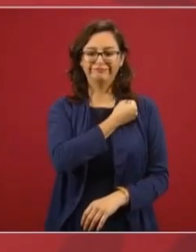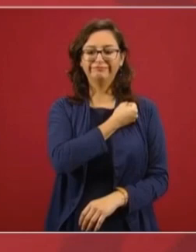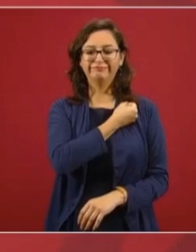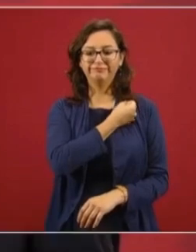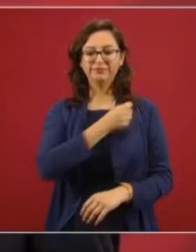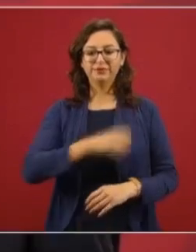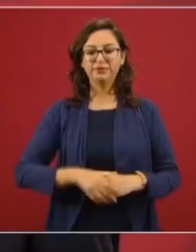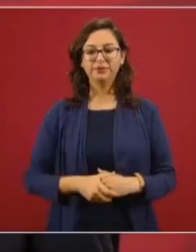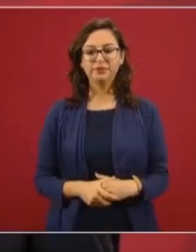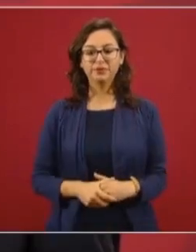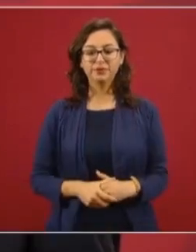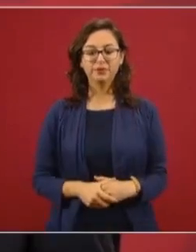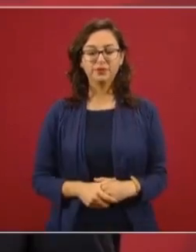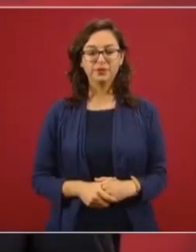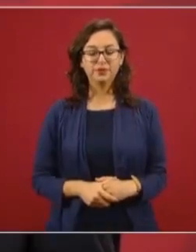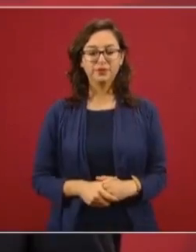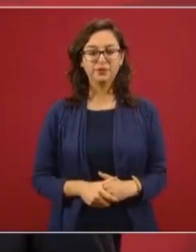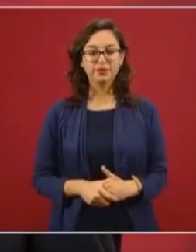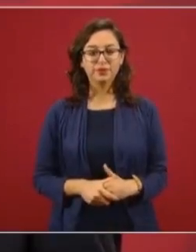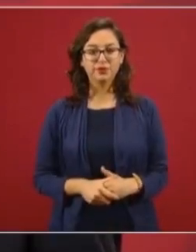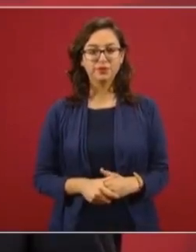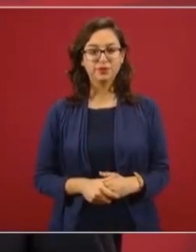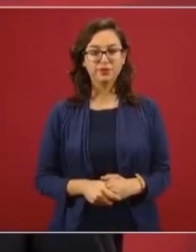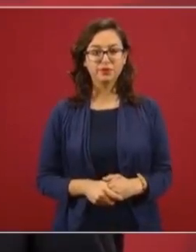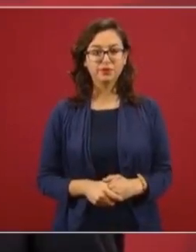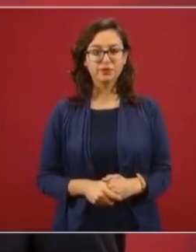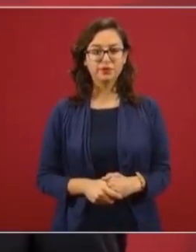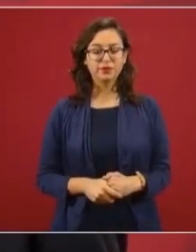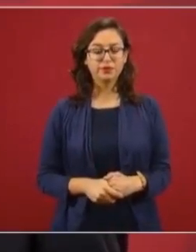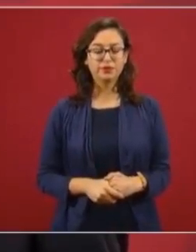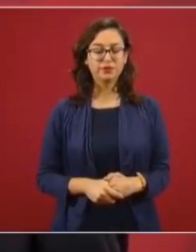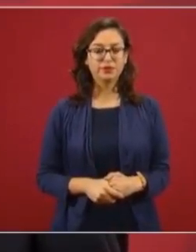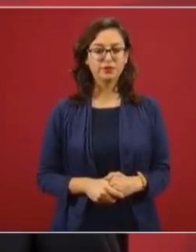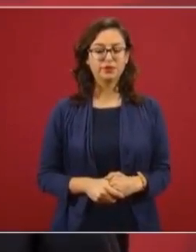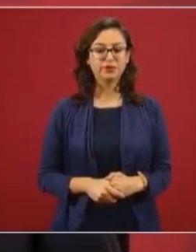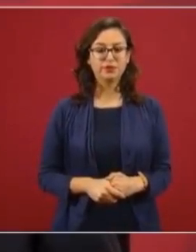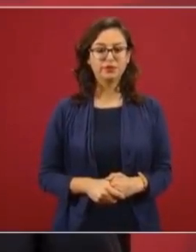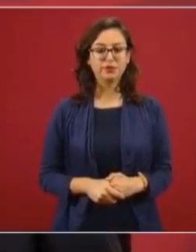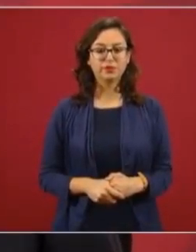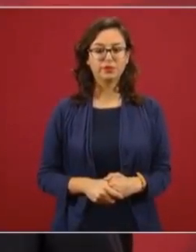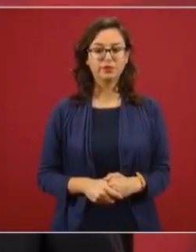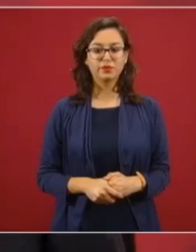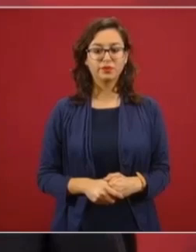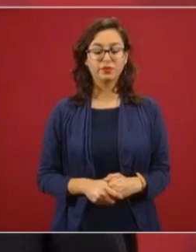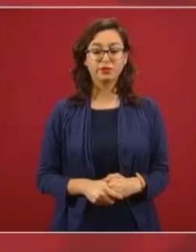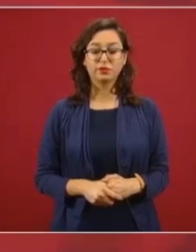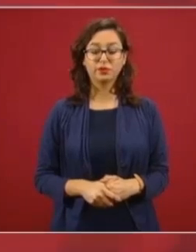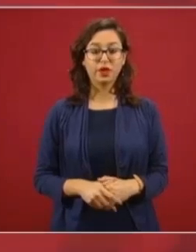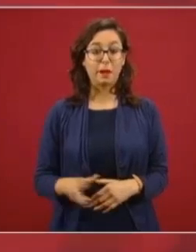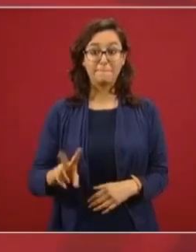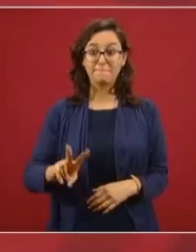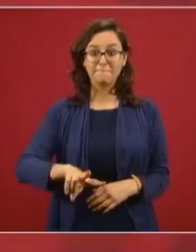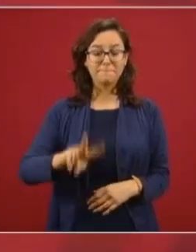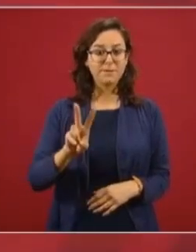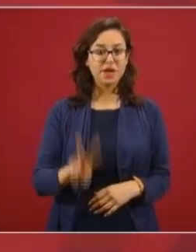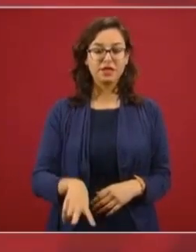Es realmente algo excepcional